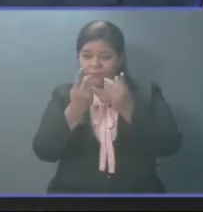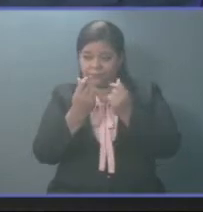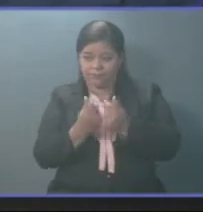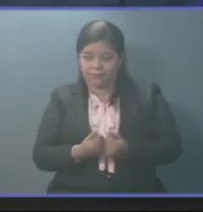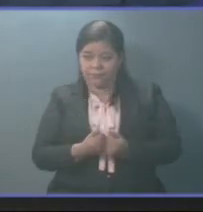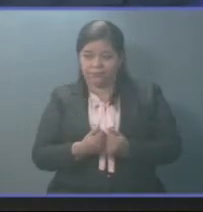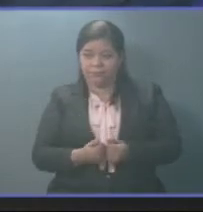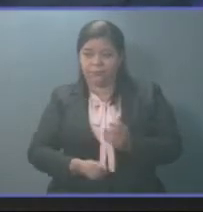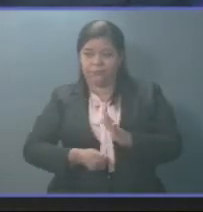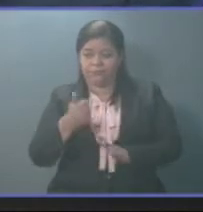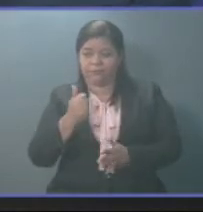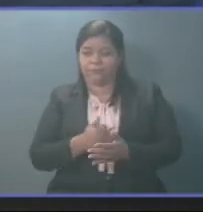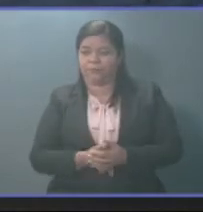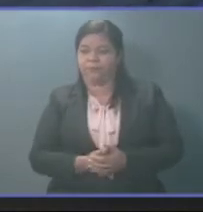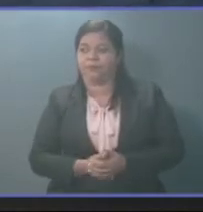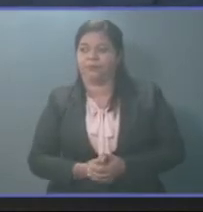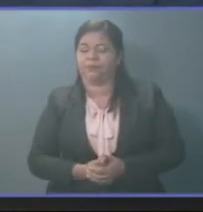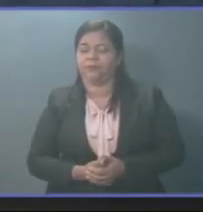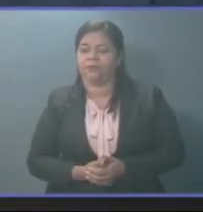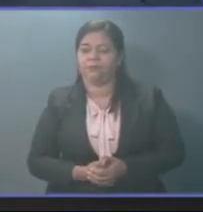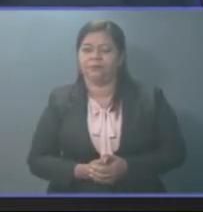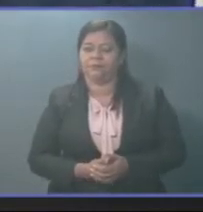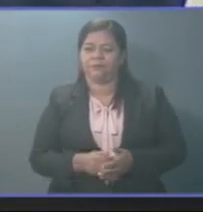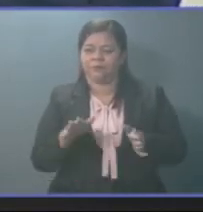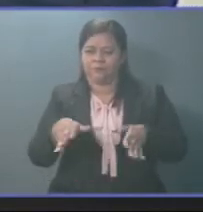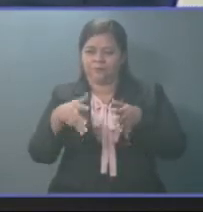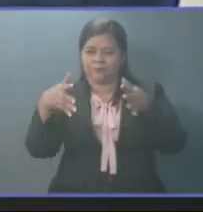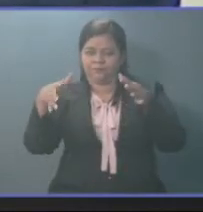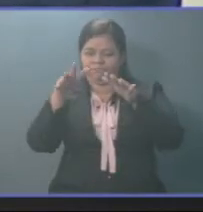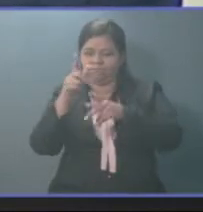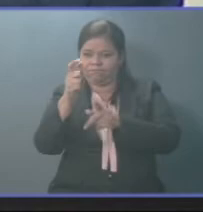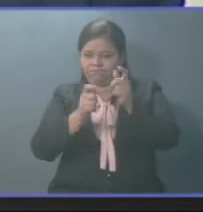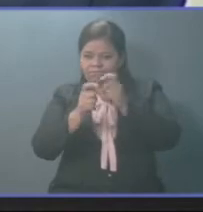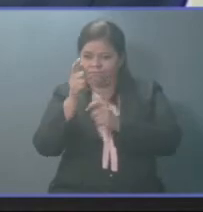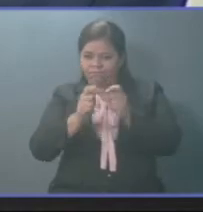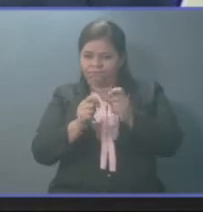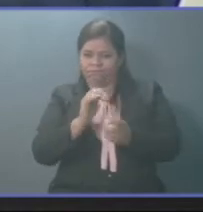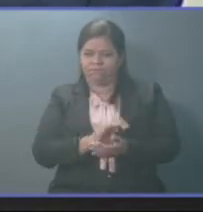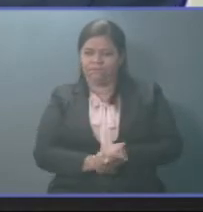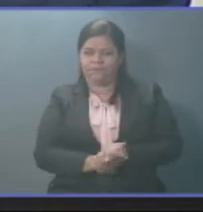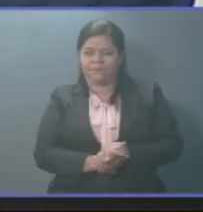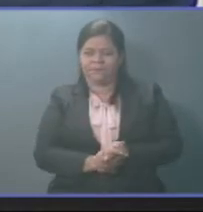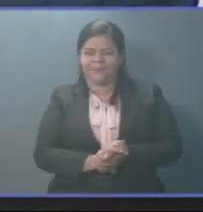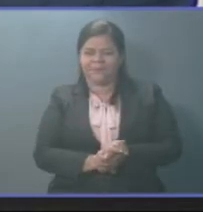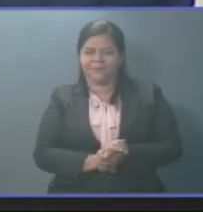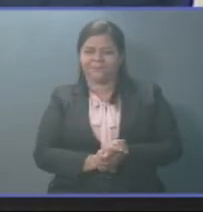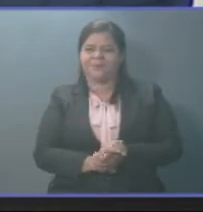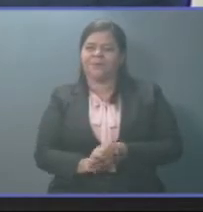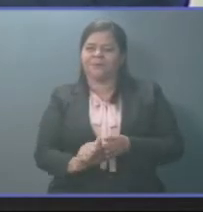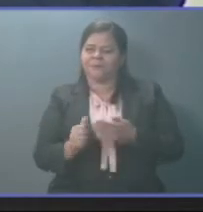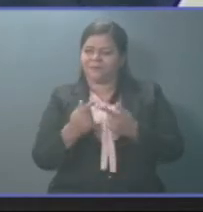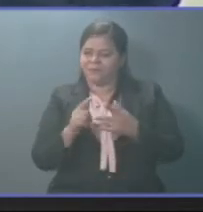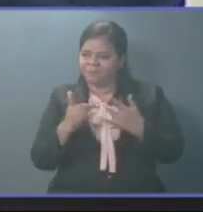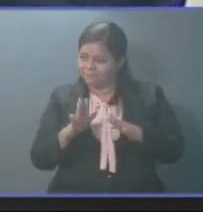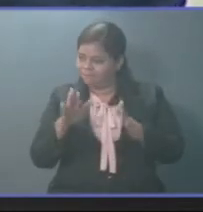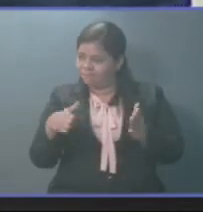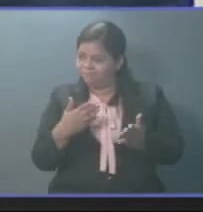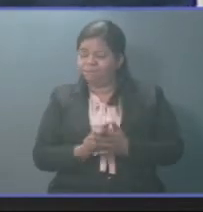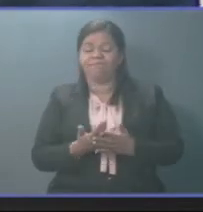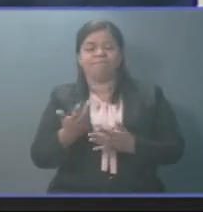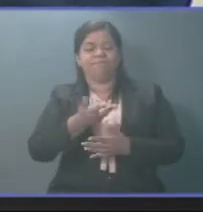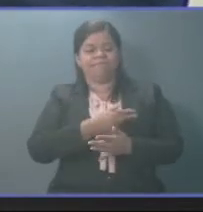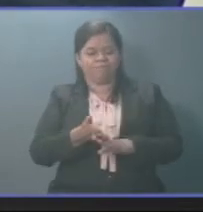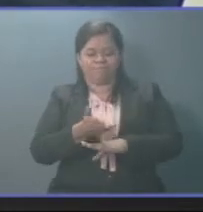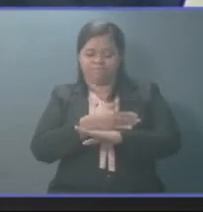para tener fija la compra de estas plantitas de café. También saben que hemos mandado recomendables y hemos